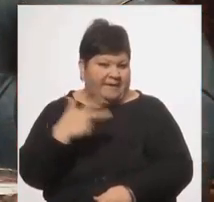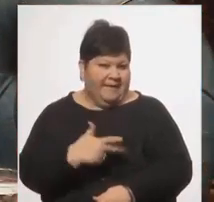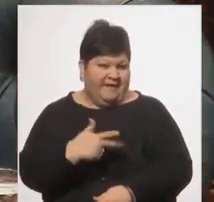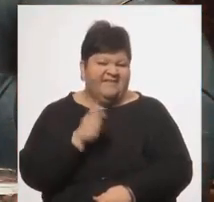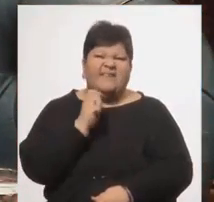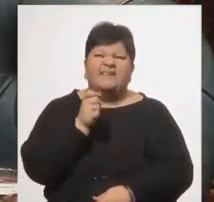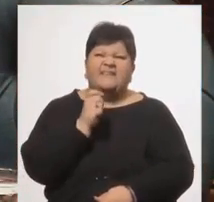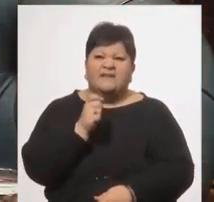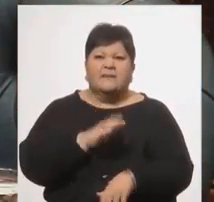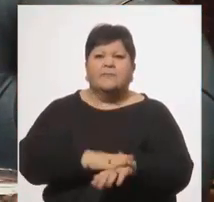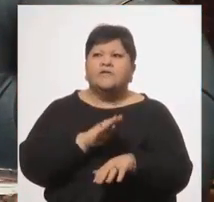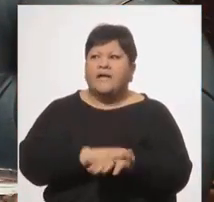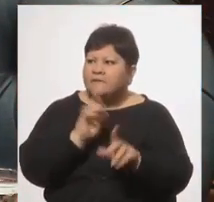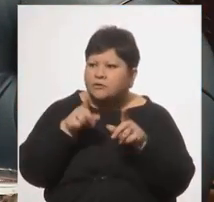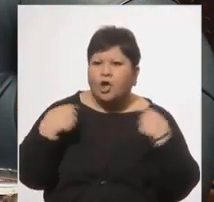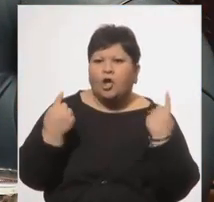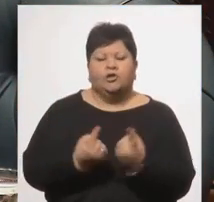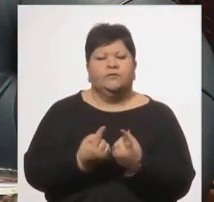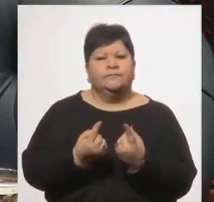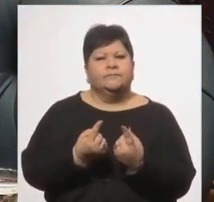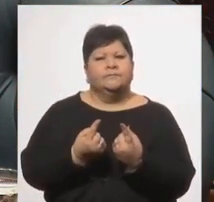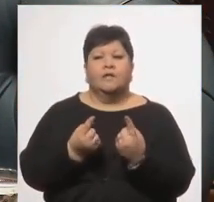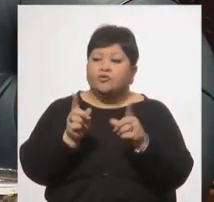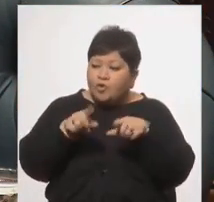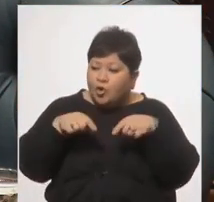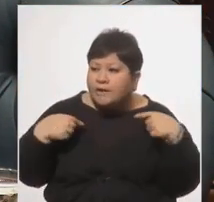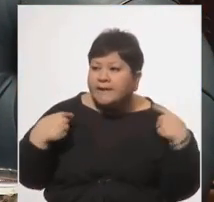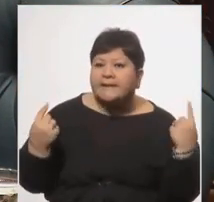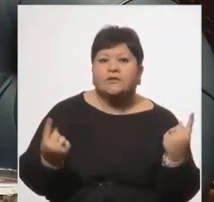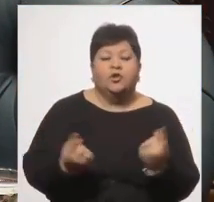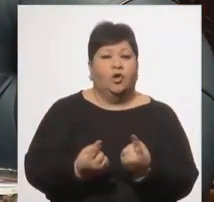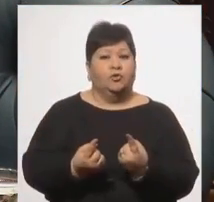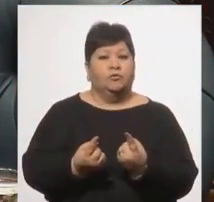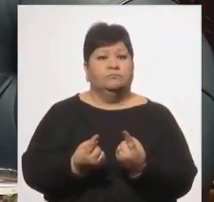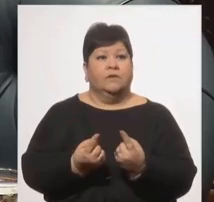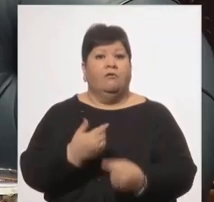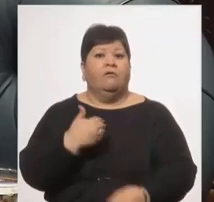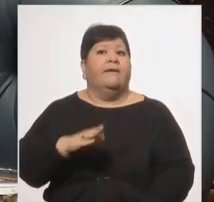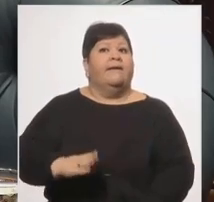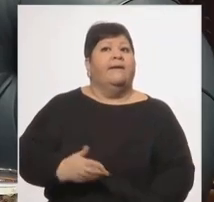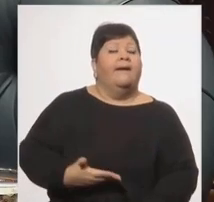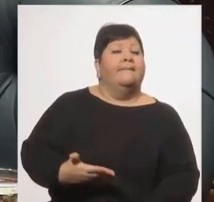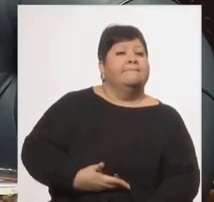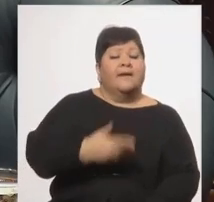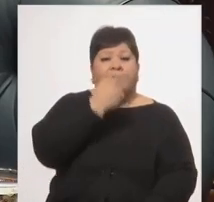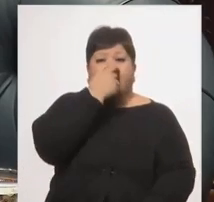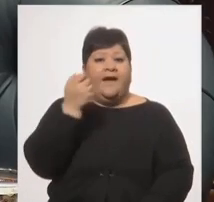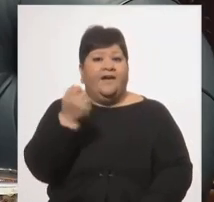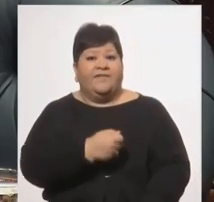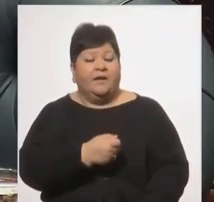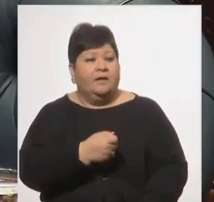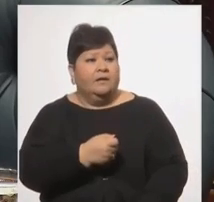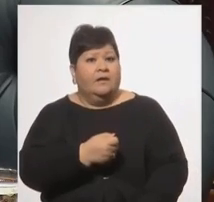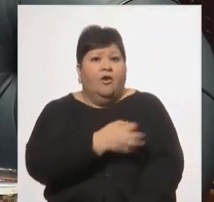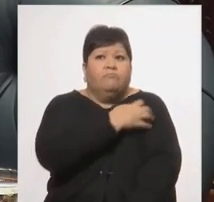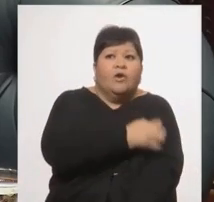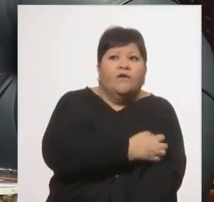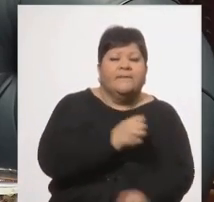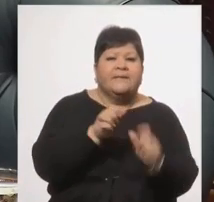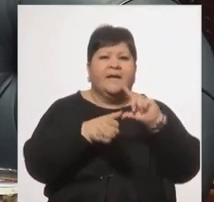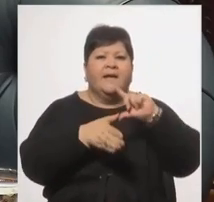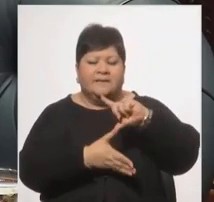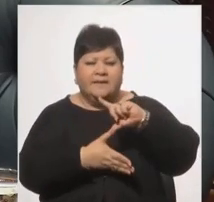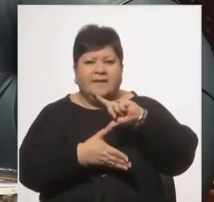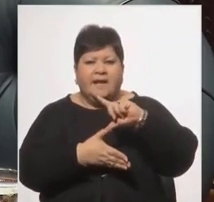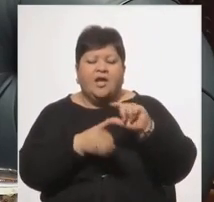Se le escuchó decir por ahí que son nuestros los que pasan hambre en África, son nuestros los pobres de América Latina, son nuestros